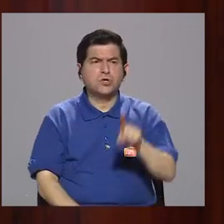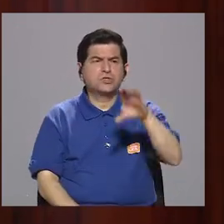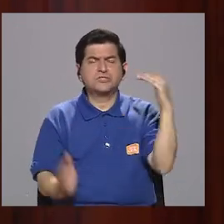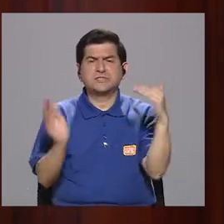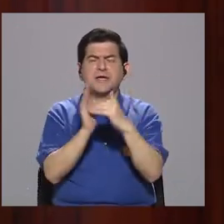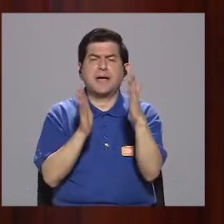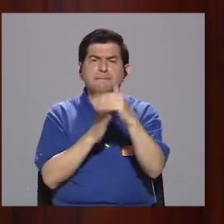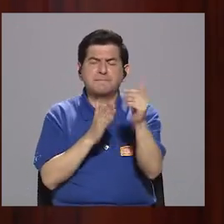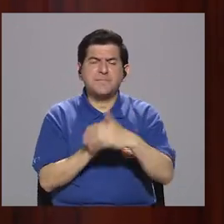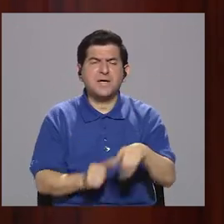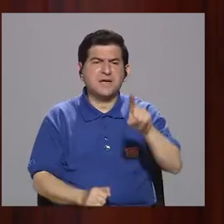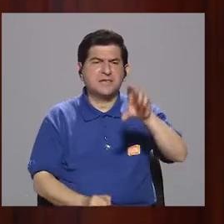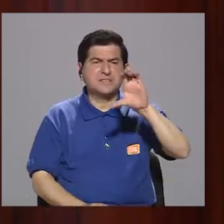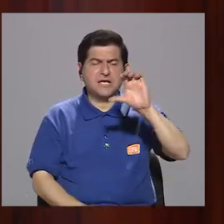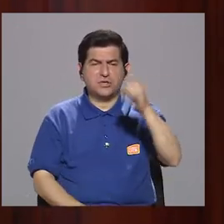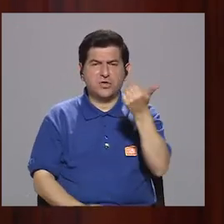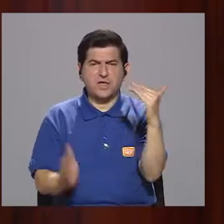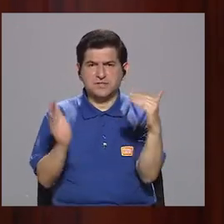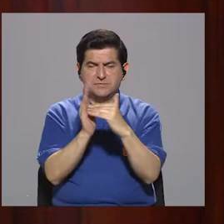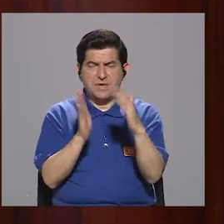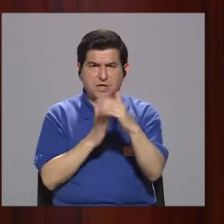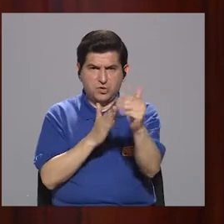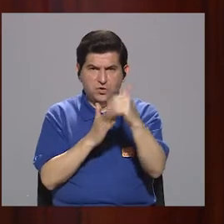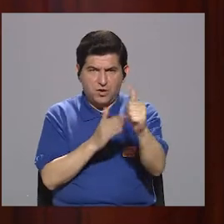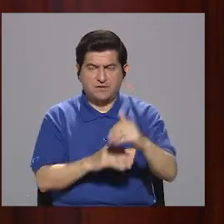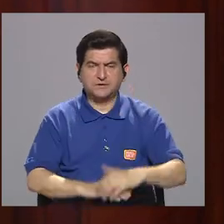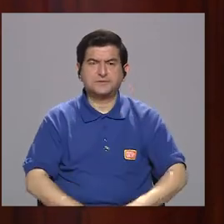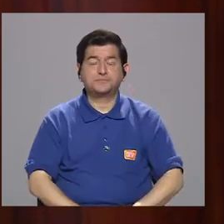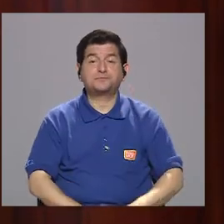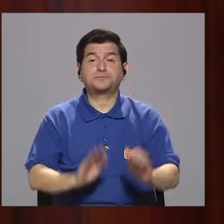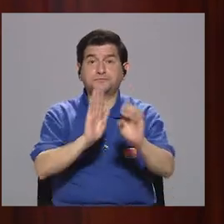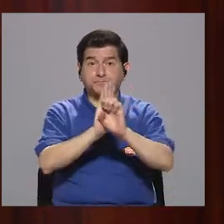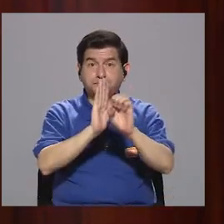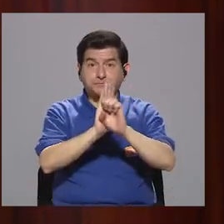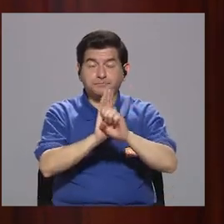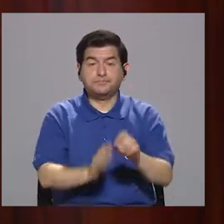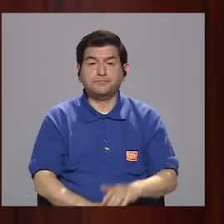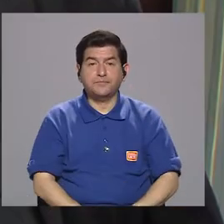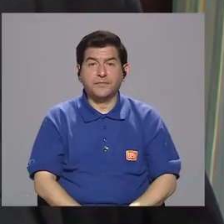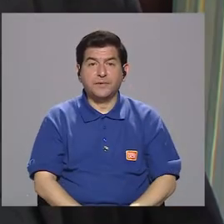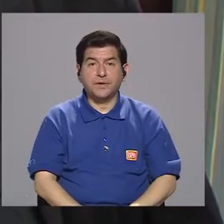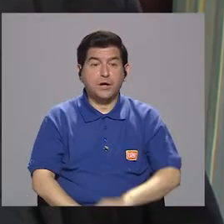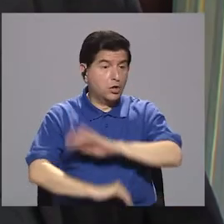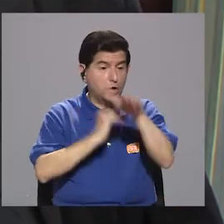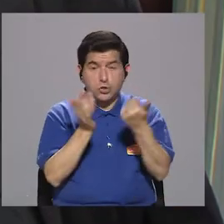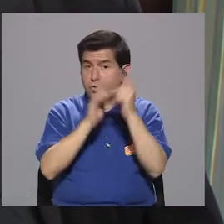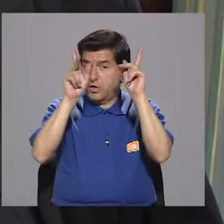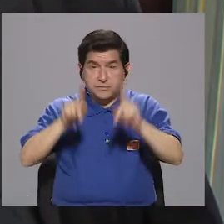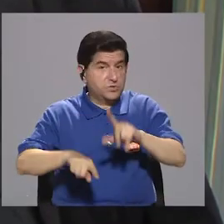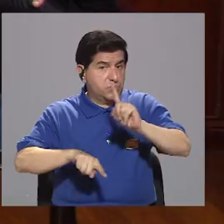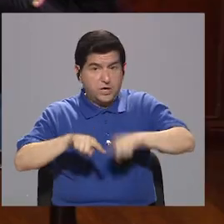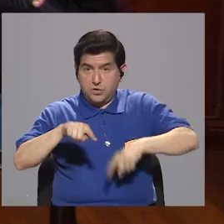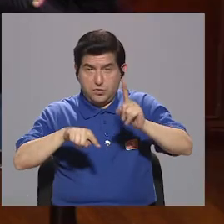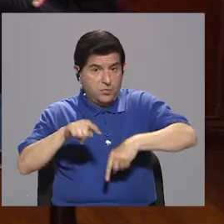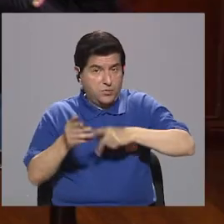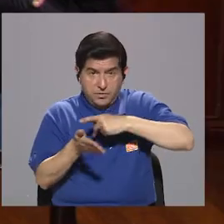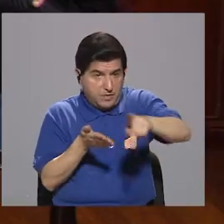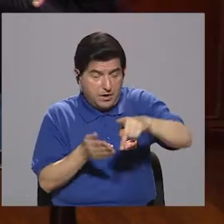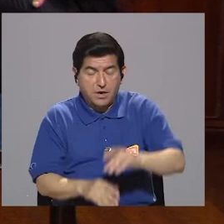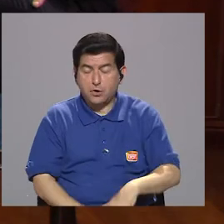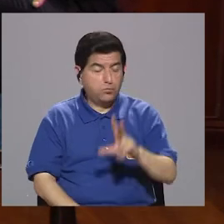mil dólares, 110 mil dólares. Por ejemplo, el proyecto... ¿No es cualquier ciudadano que pueda... No, no es cualquier ciudadano.